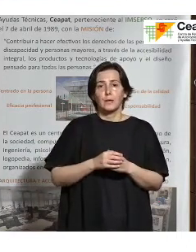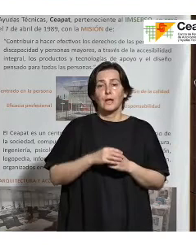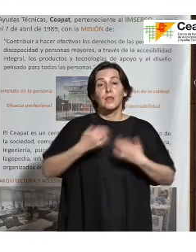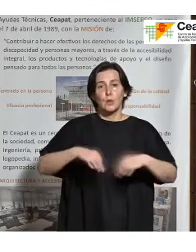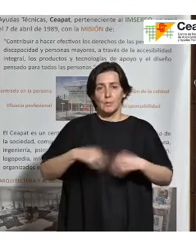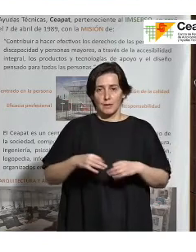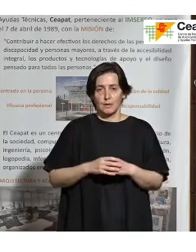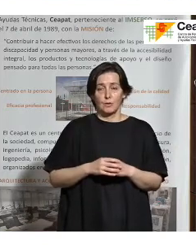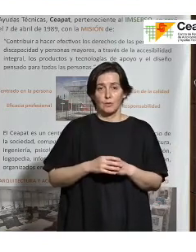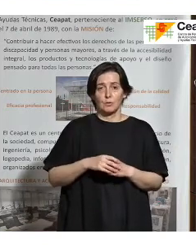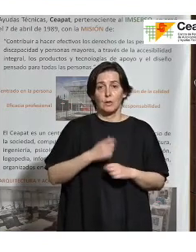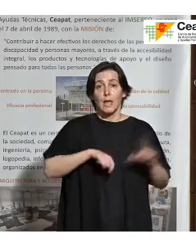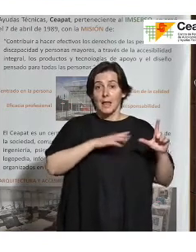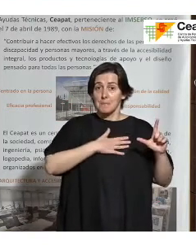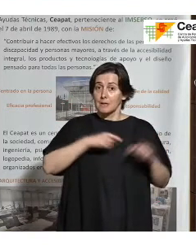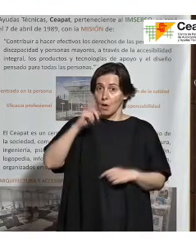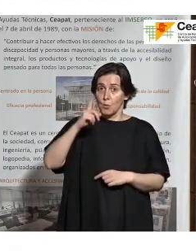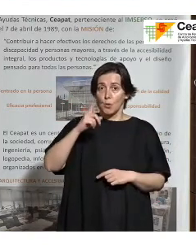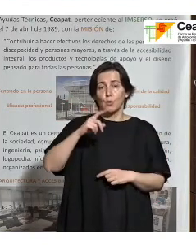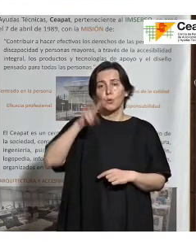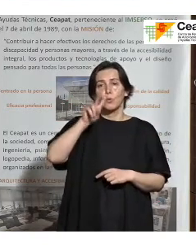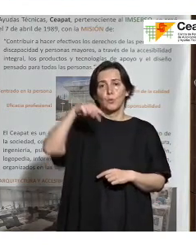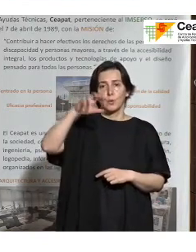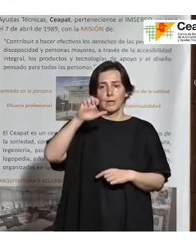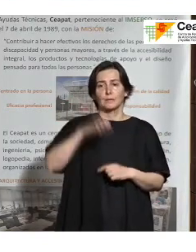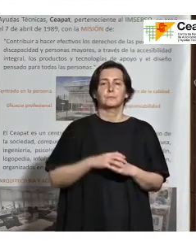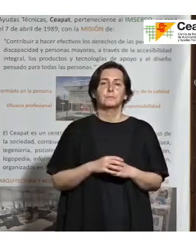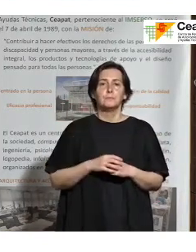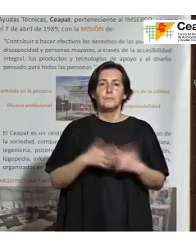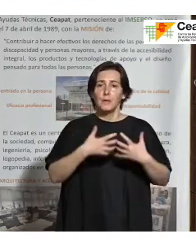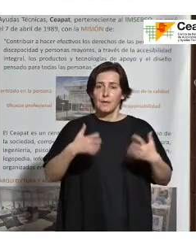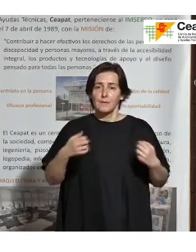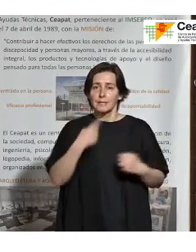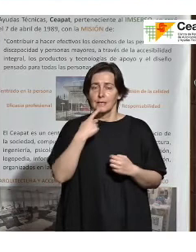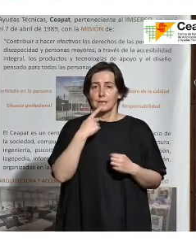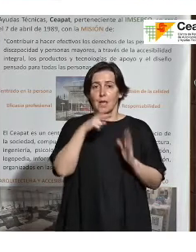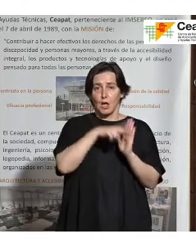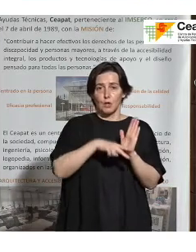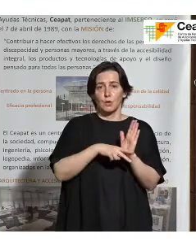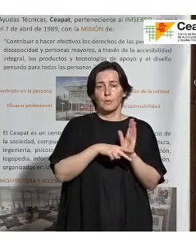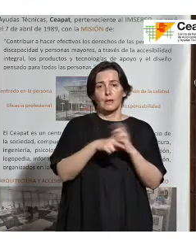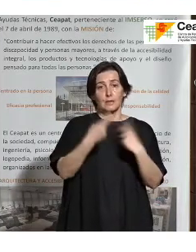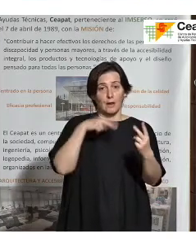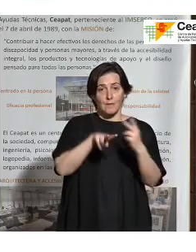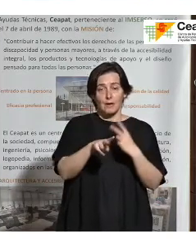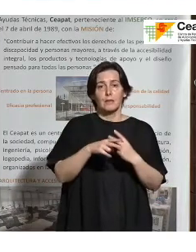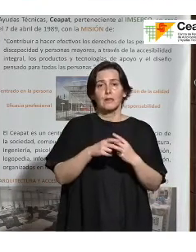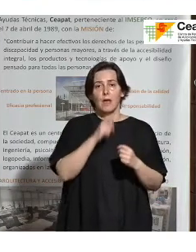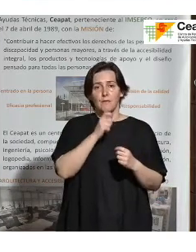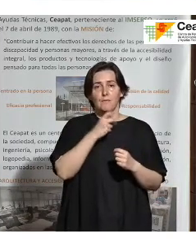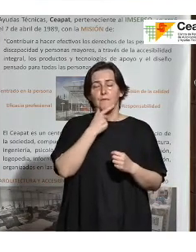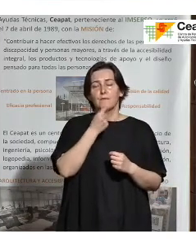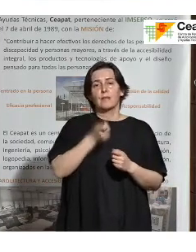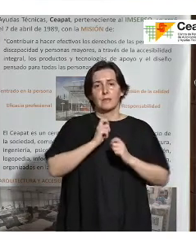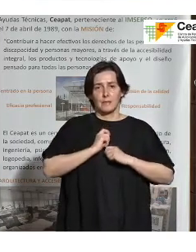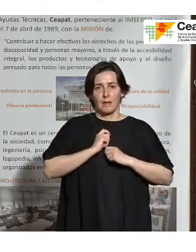y es UNE. Os he puesto una frase ahí abajo que me parece que es muy importante, que las normas favorecen la transparencia del conocimiento, la tecnología y la